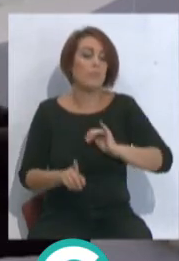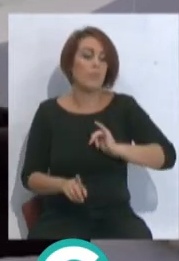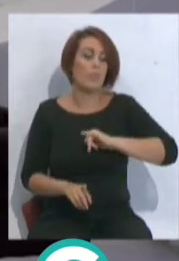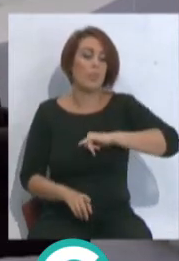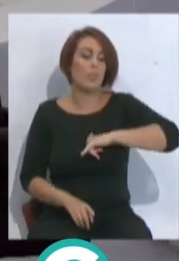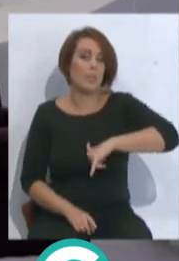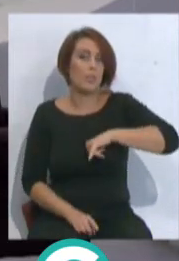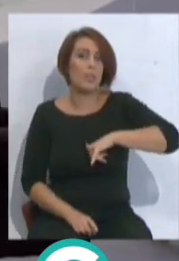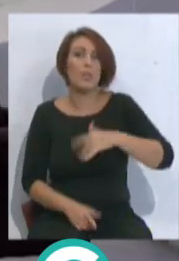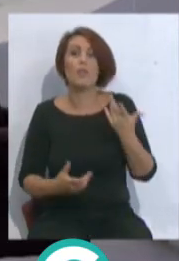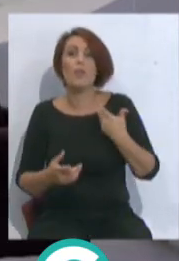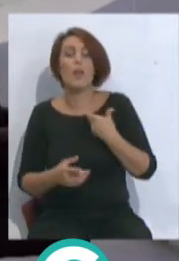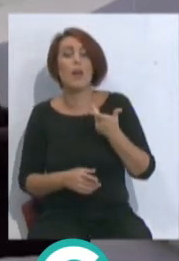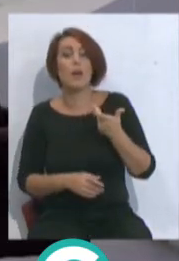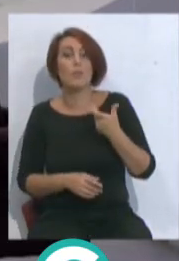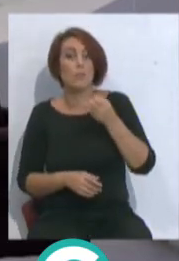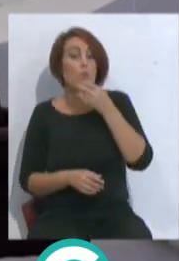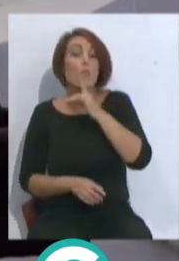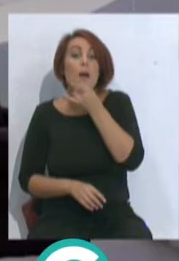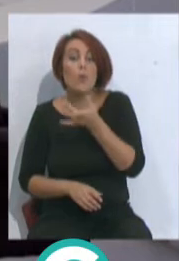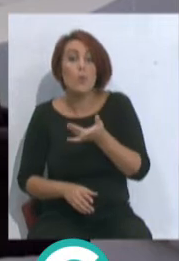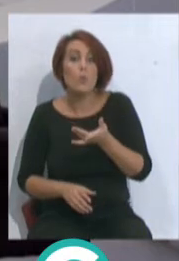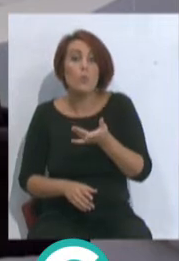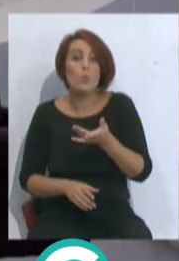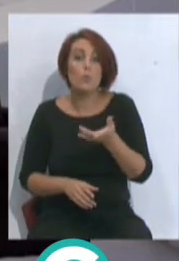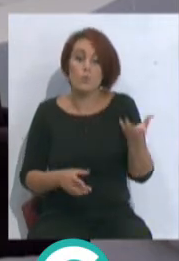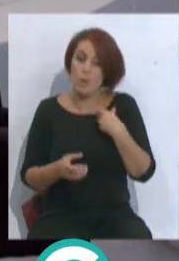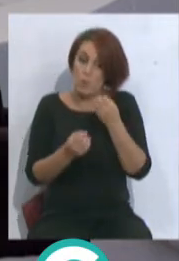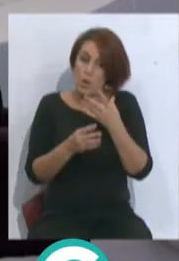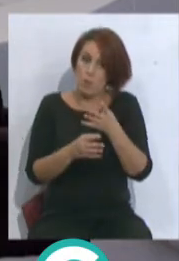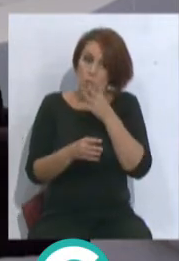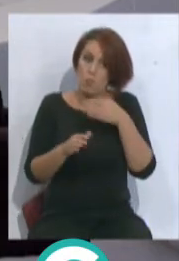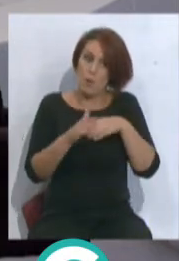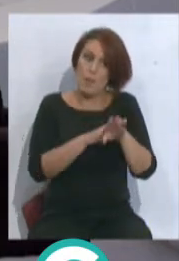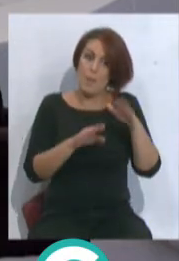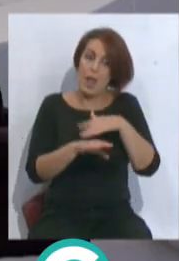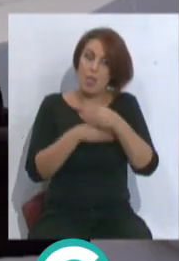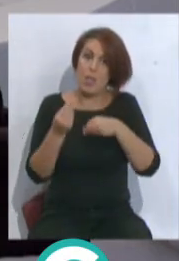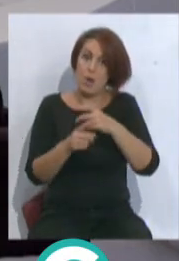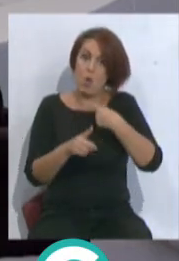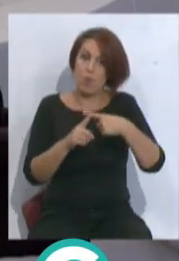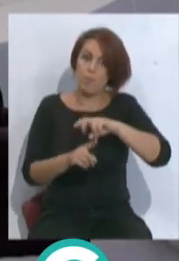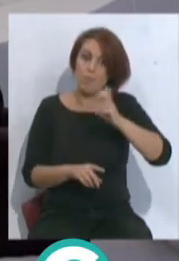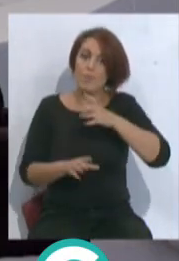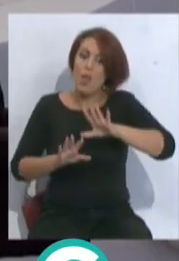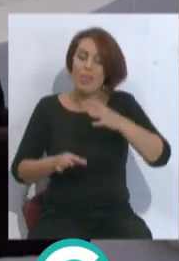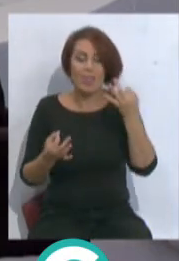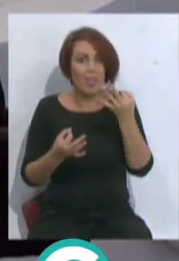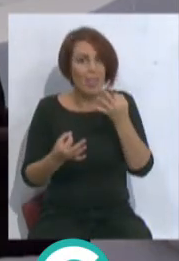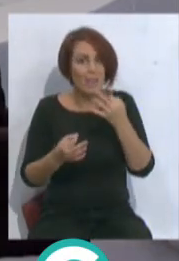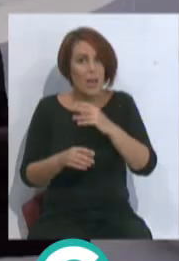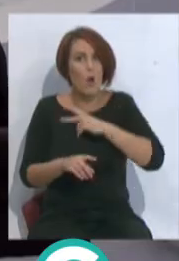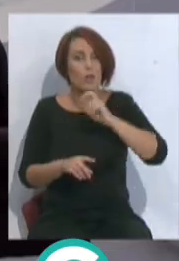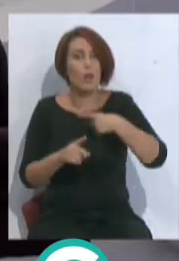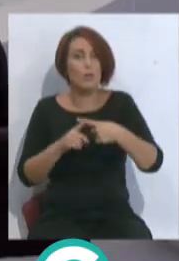identidad. Entonces eso es bueno o malo. Es bueno el aspecto de que tú tienes un fondo de armario para poder hacer otras cosas. Lo que pasa es que tú tienes que creer en